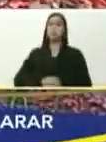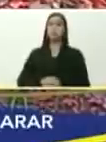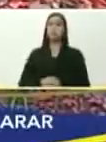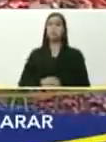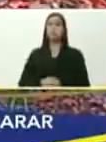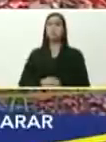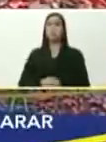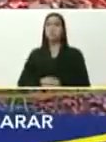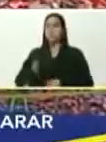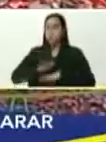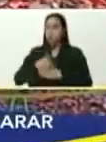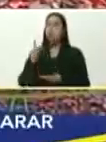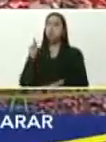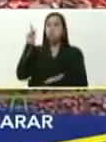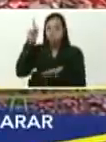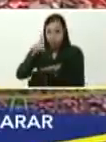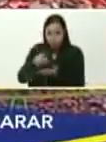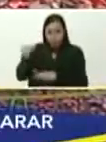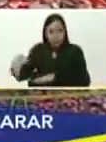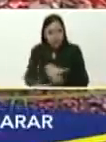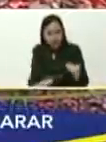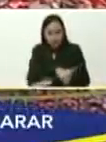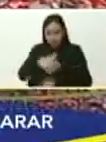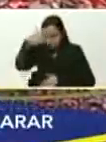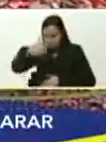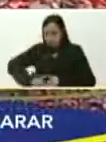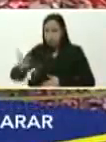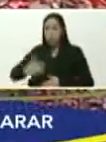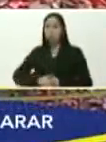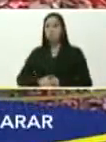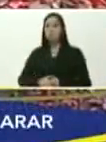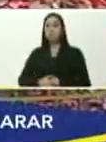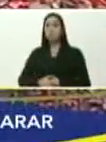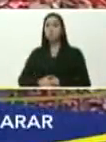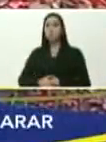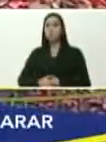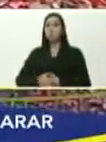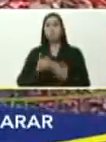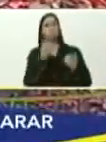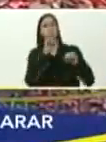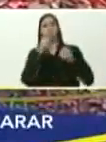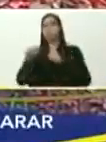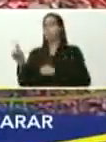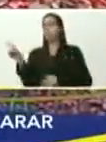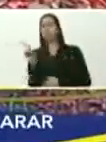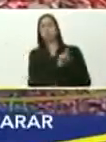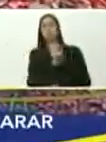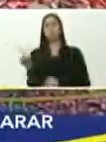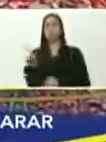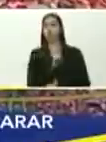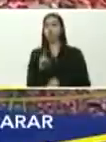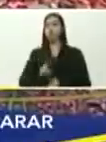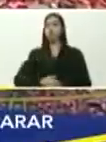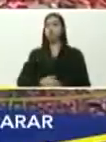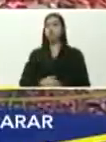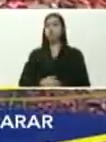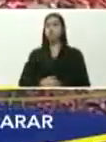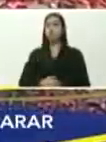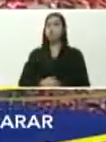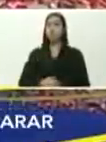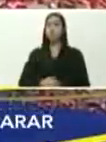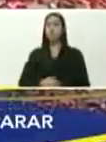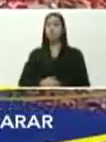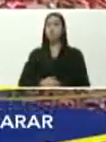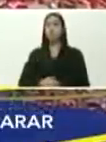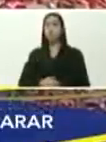cuando uno está en la calle, uno no puede ser indiferente, con ninguna situación, uno tiene que estar,